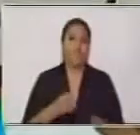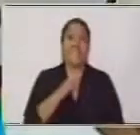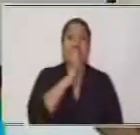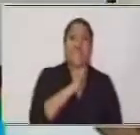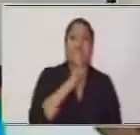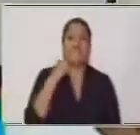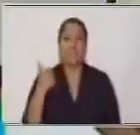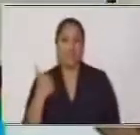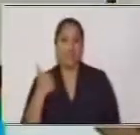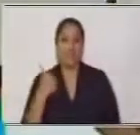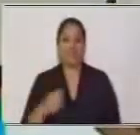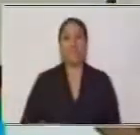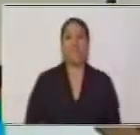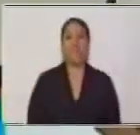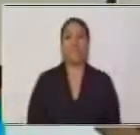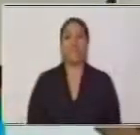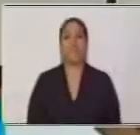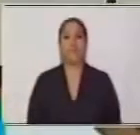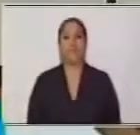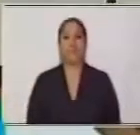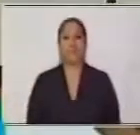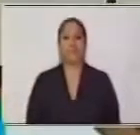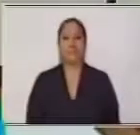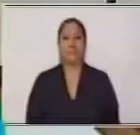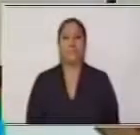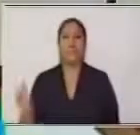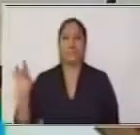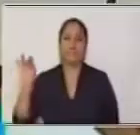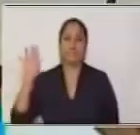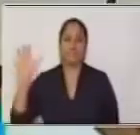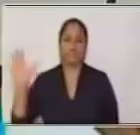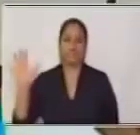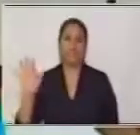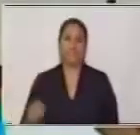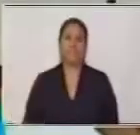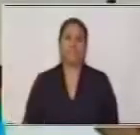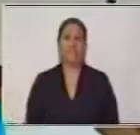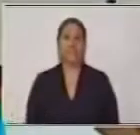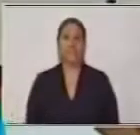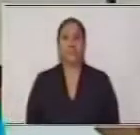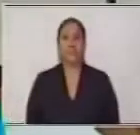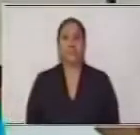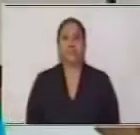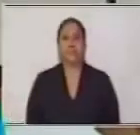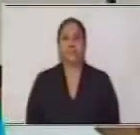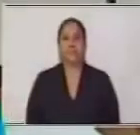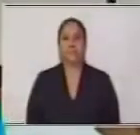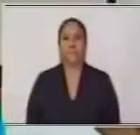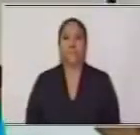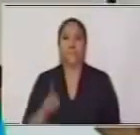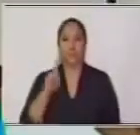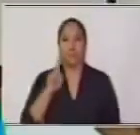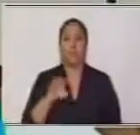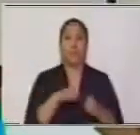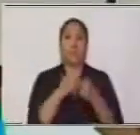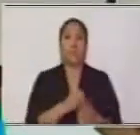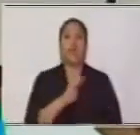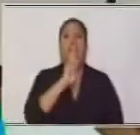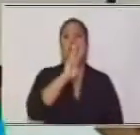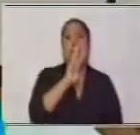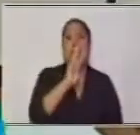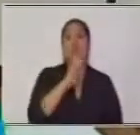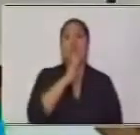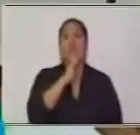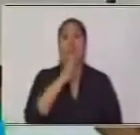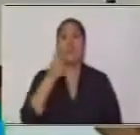Es A. Y lo coloco acá en medio de la otra razón. De manera que esto dice, tres es